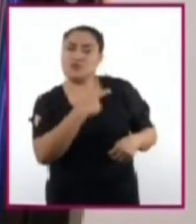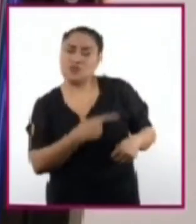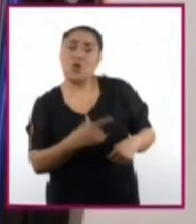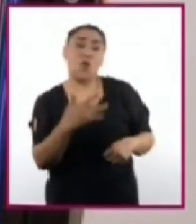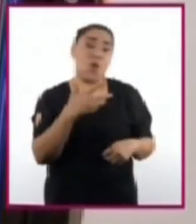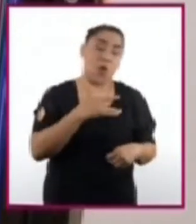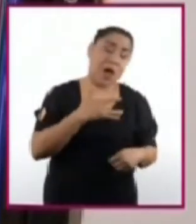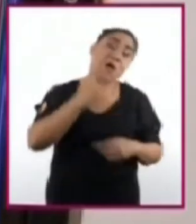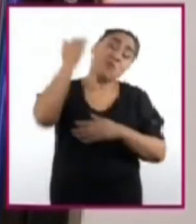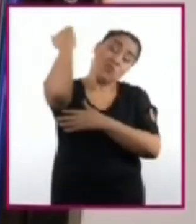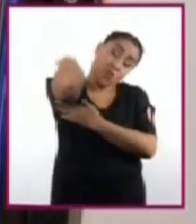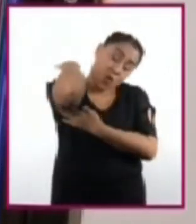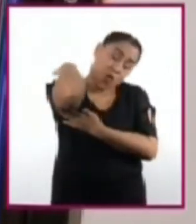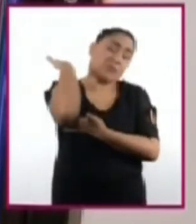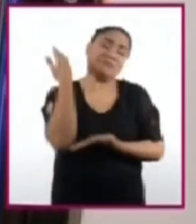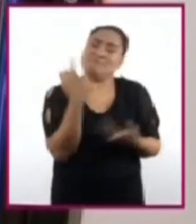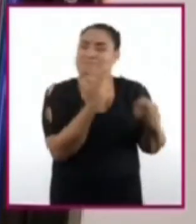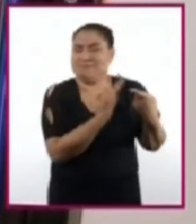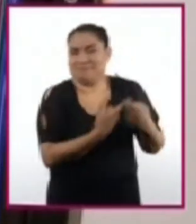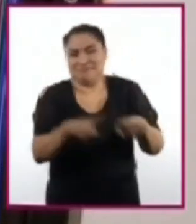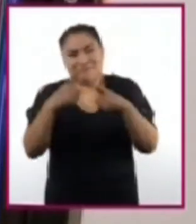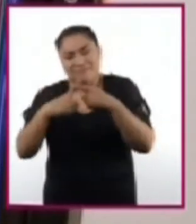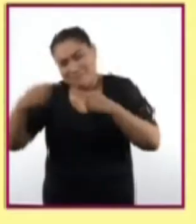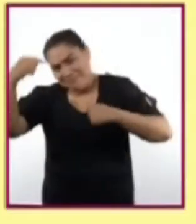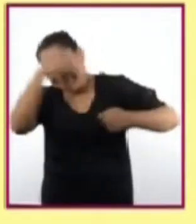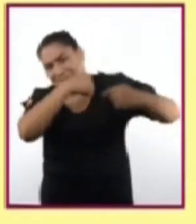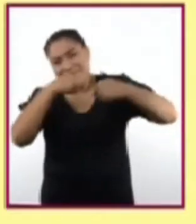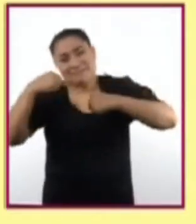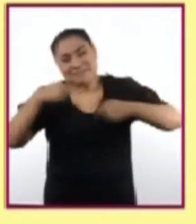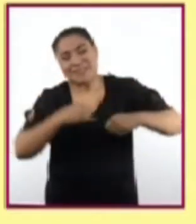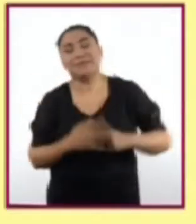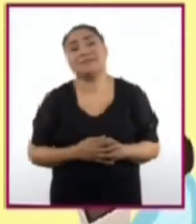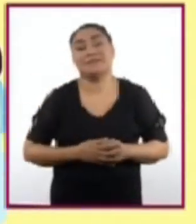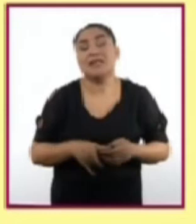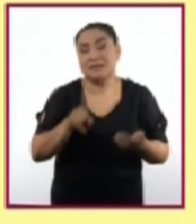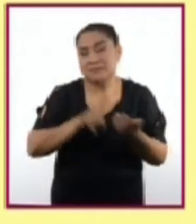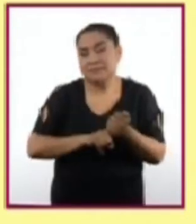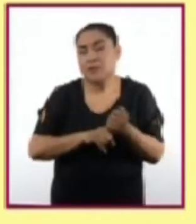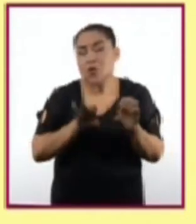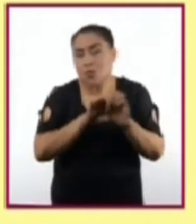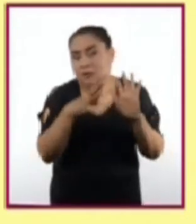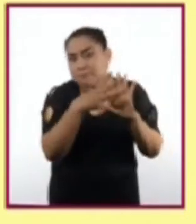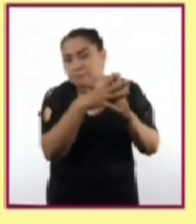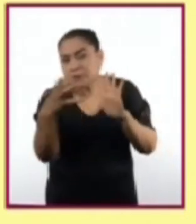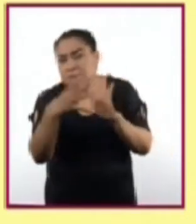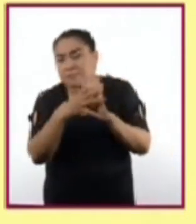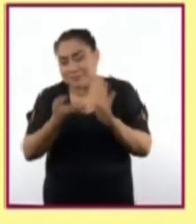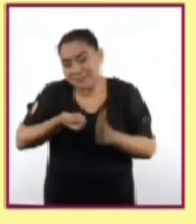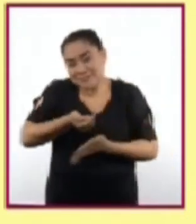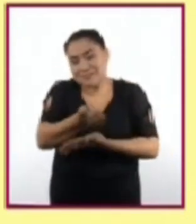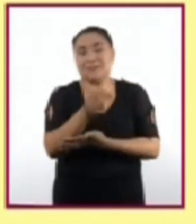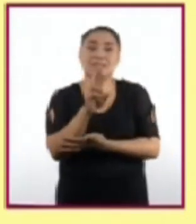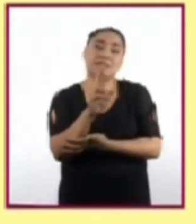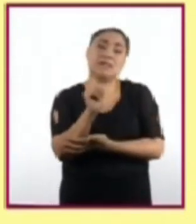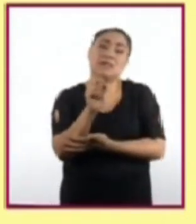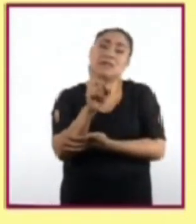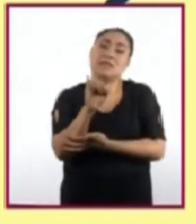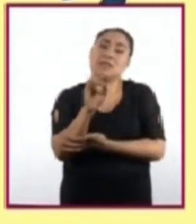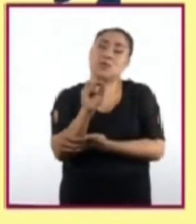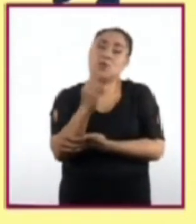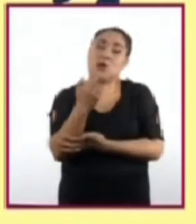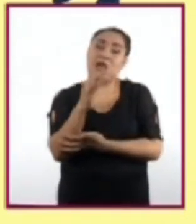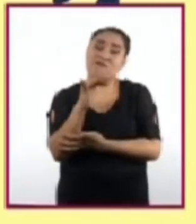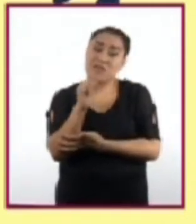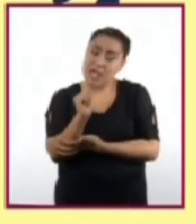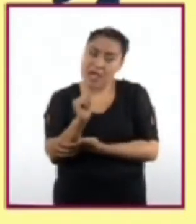corazón y pulmones, entre otros órganos. Para registrar la imagen radiológica, llamada radiografía, se